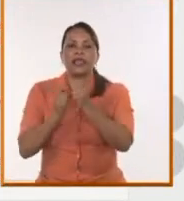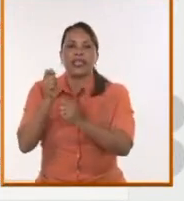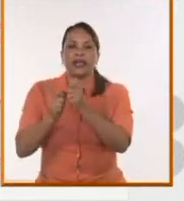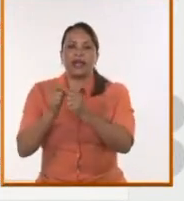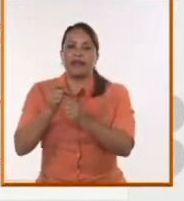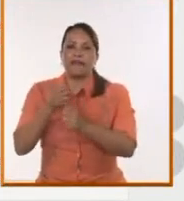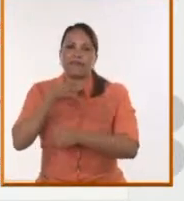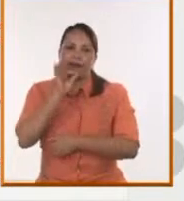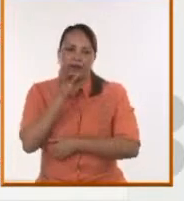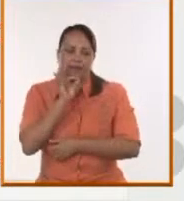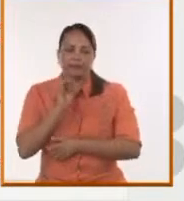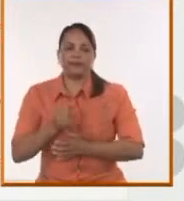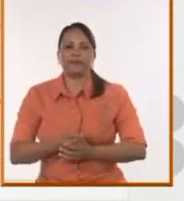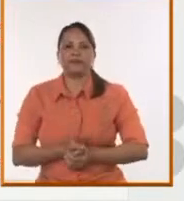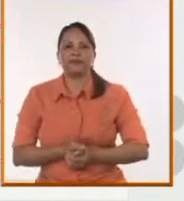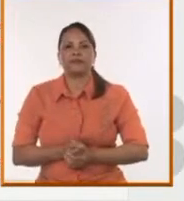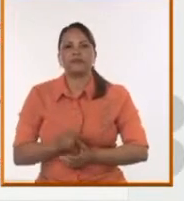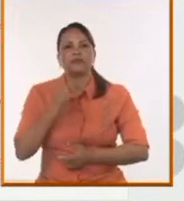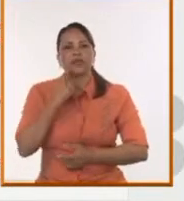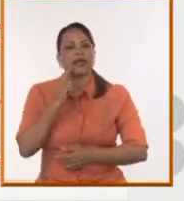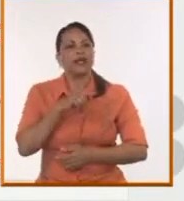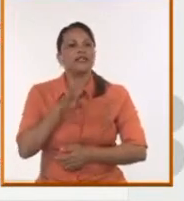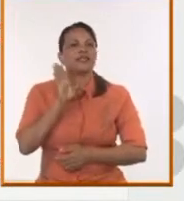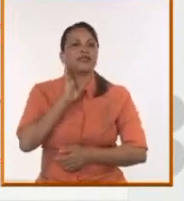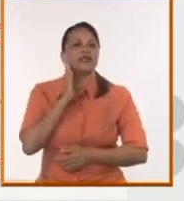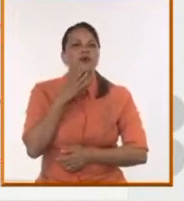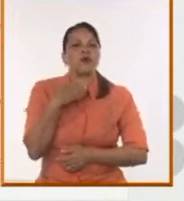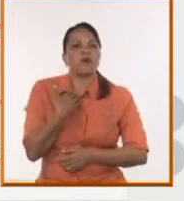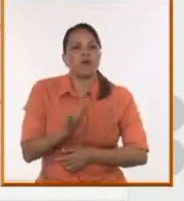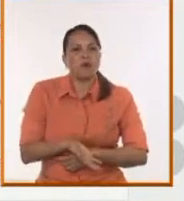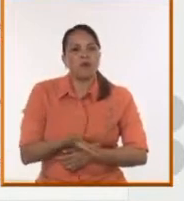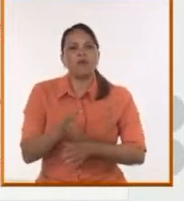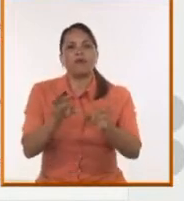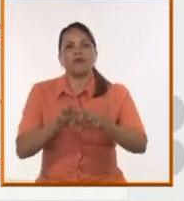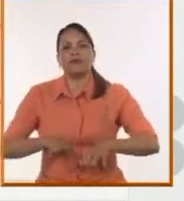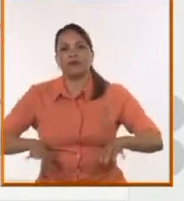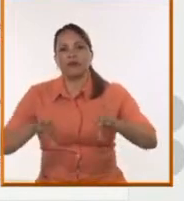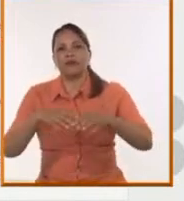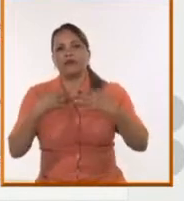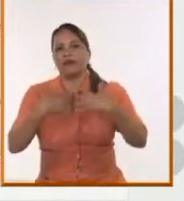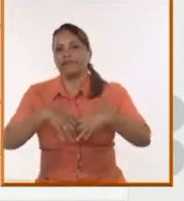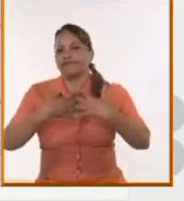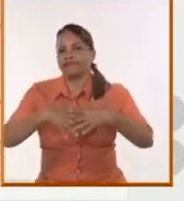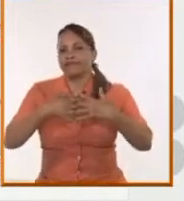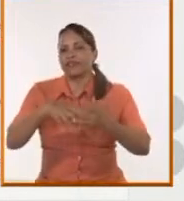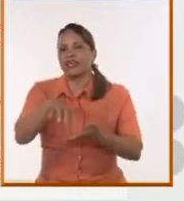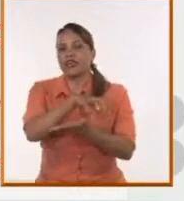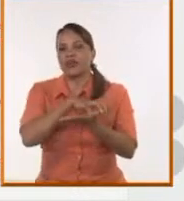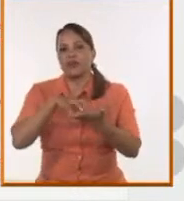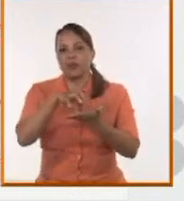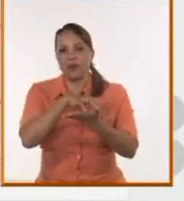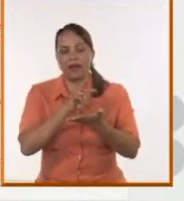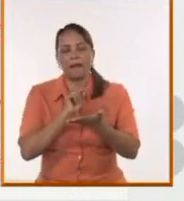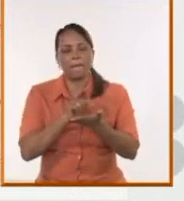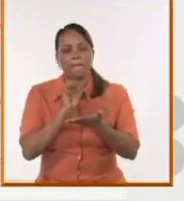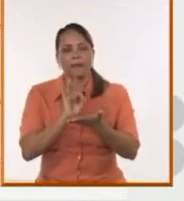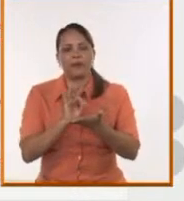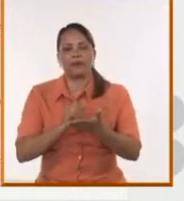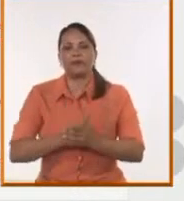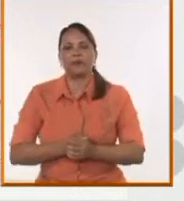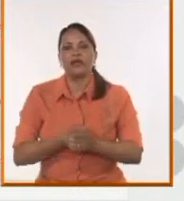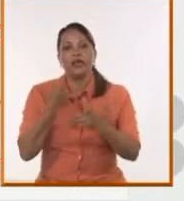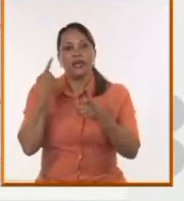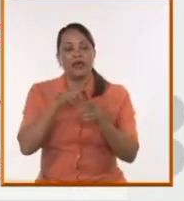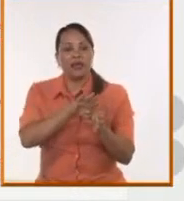Y el presidente pudo conocer de primera mano cómo marchan las producciones en ese lugar. Y también en El